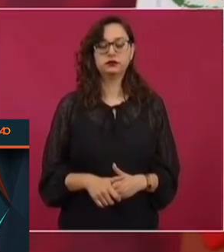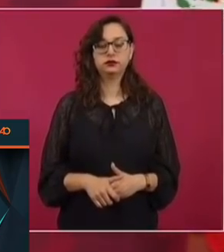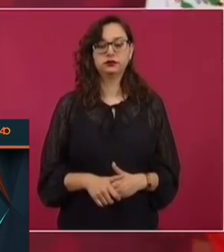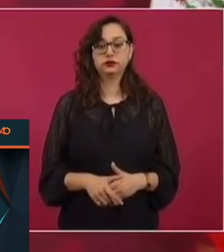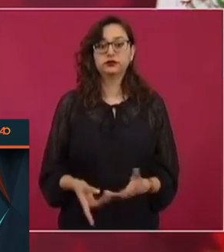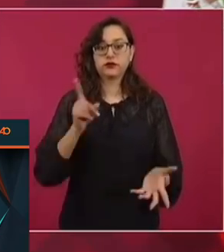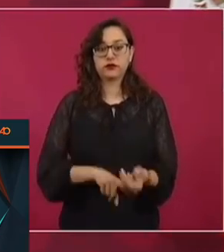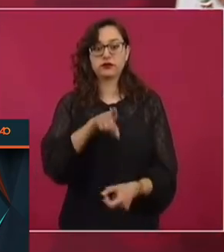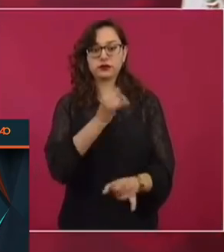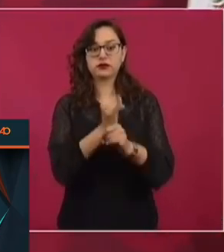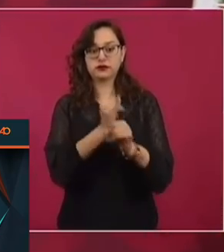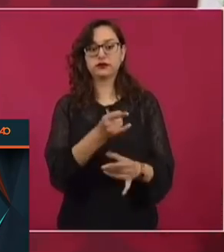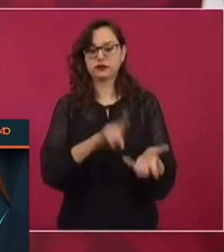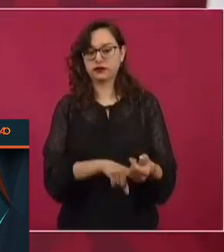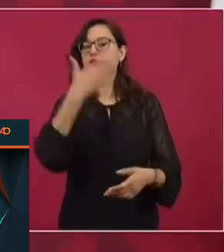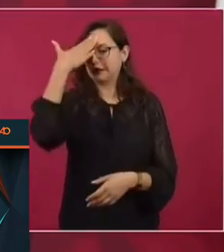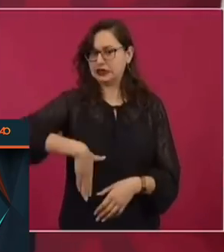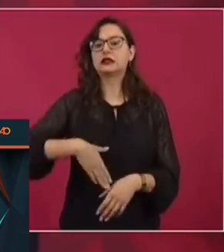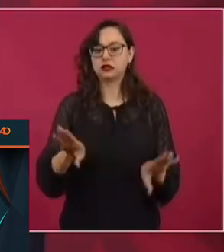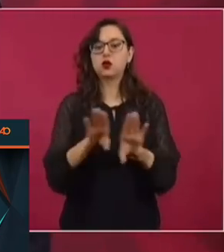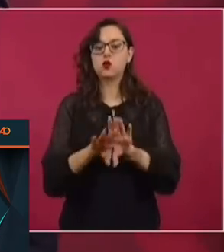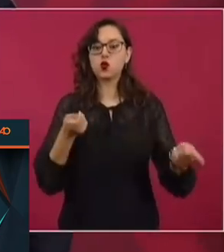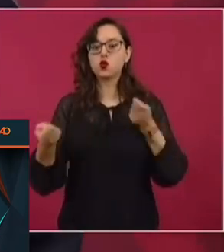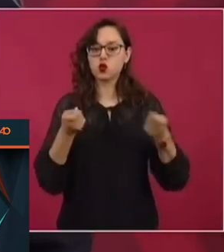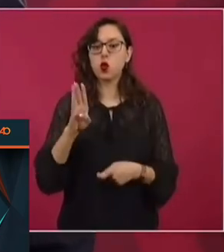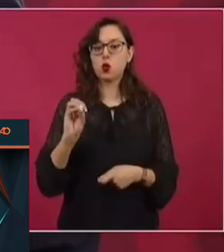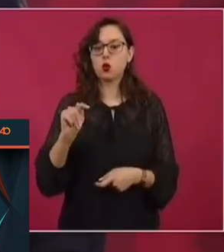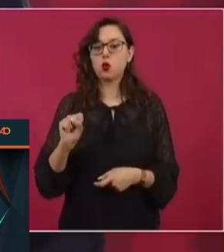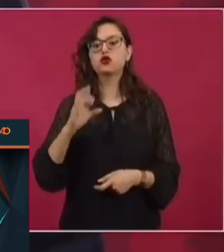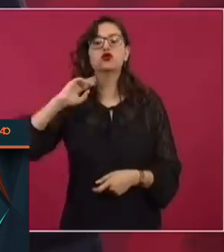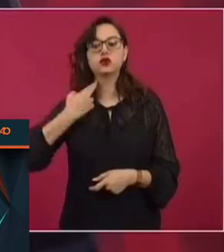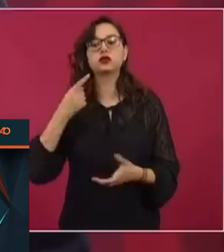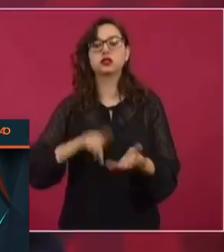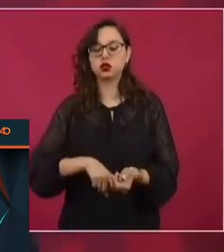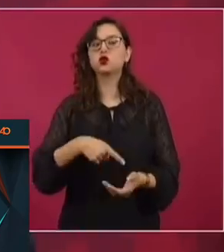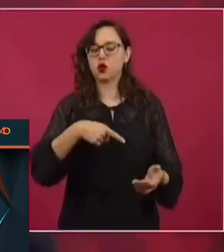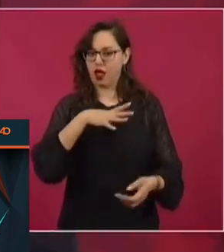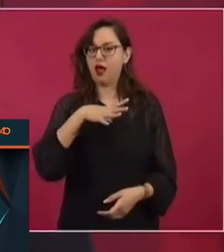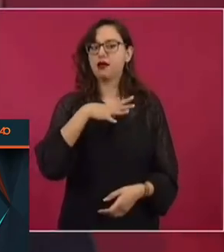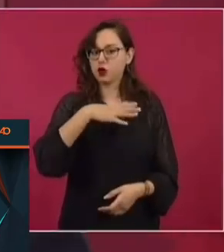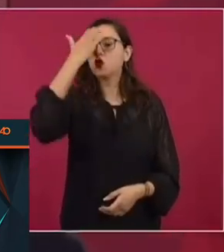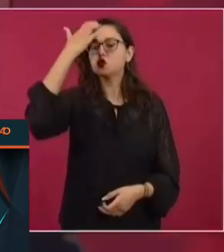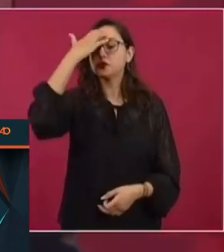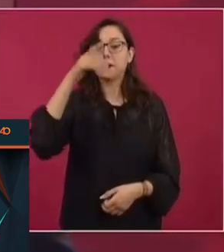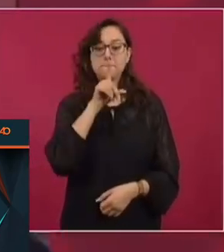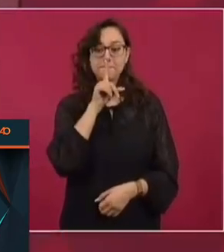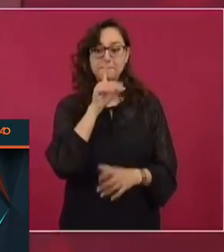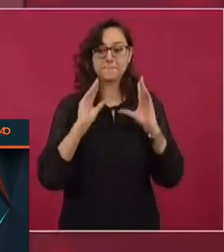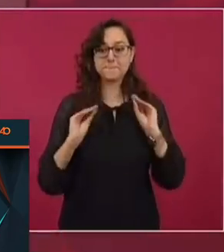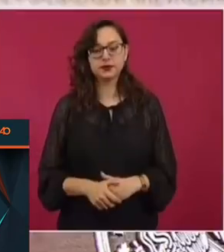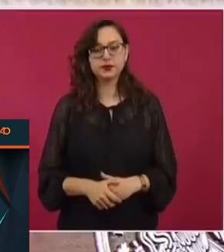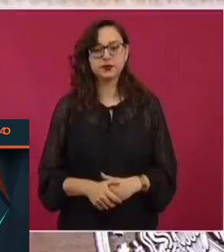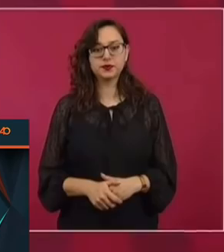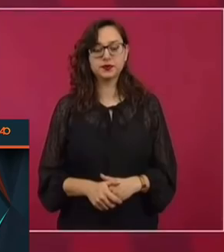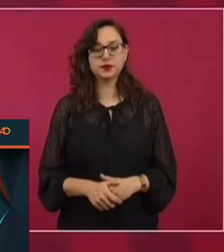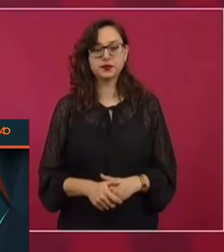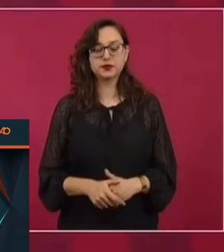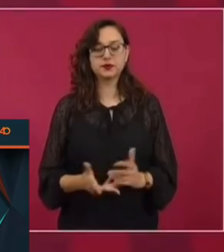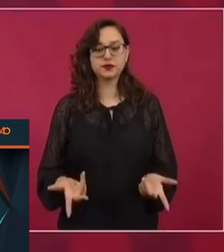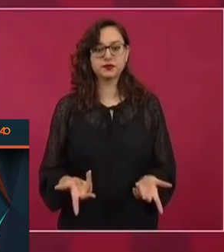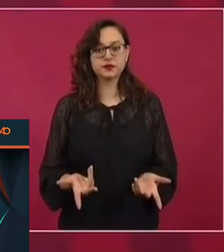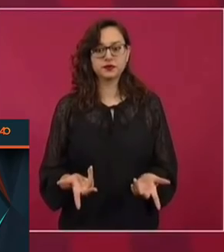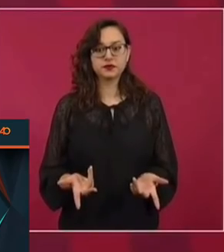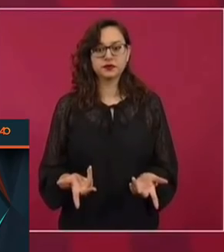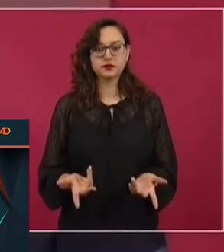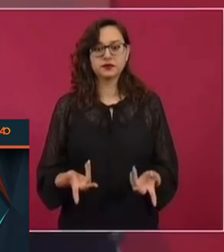a qué se deben esos fenómenos. ¿Cómo funcionan esas granjas de bots? Se quedan callados. ¿Y dónde está la ética? ¿Cuál es el